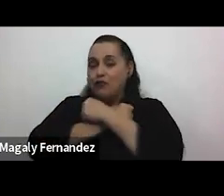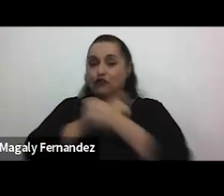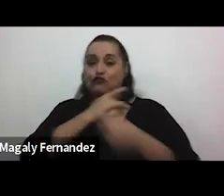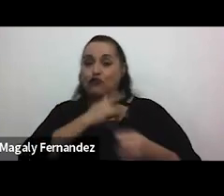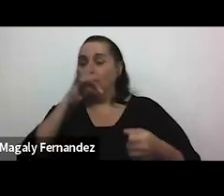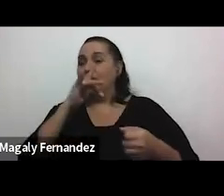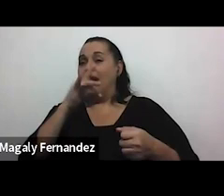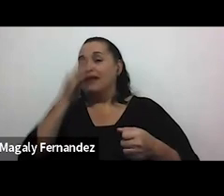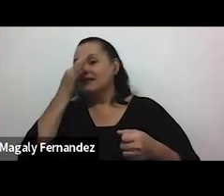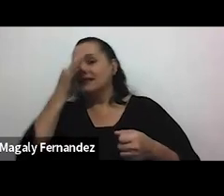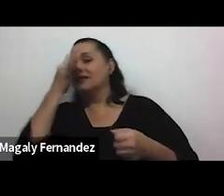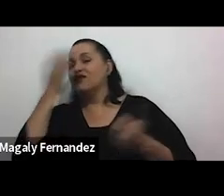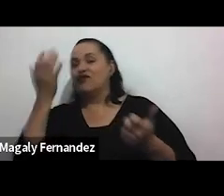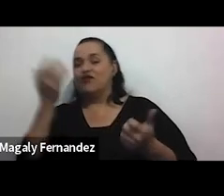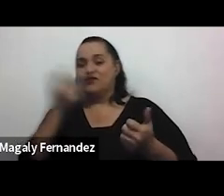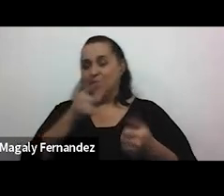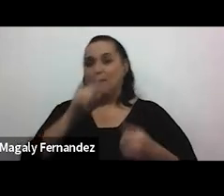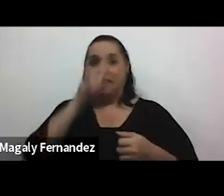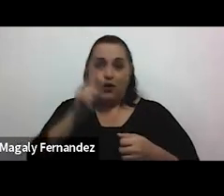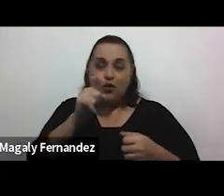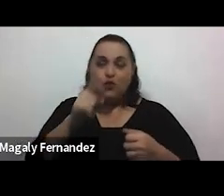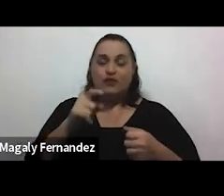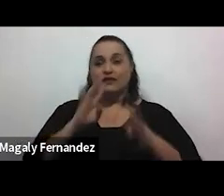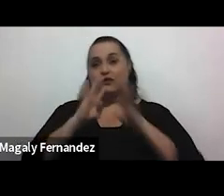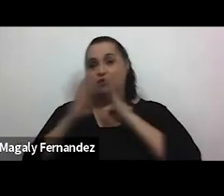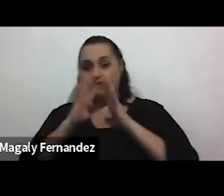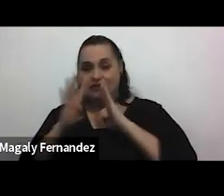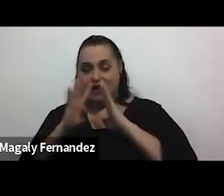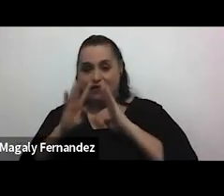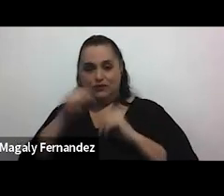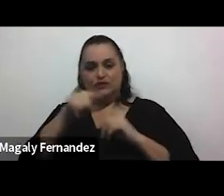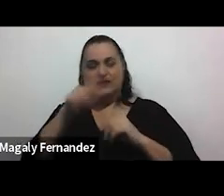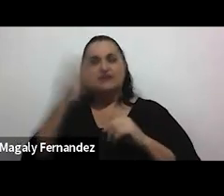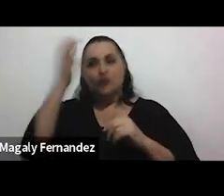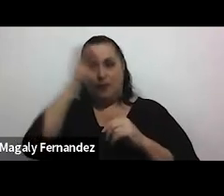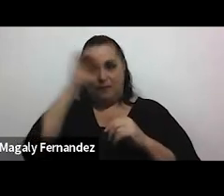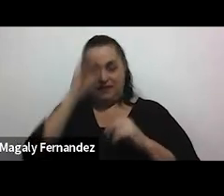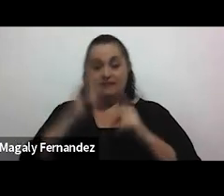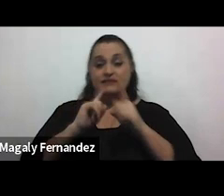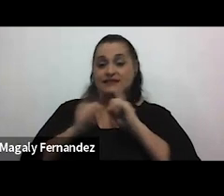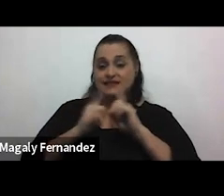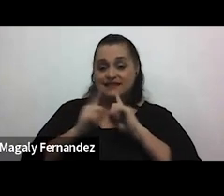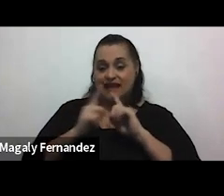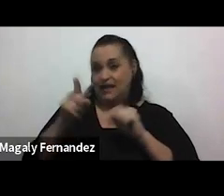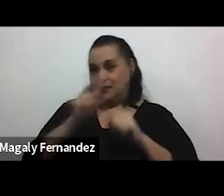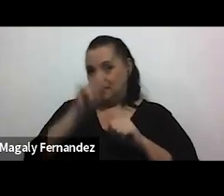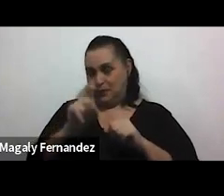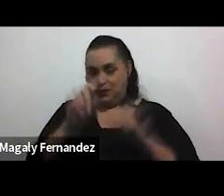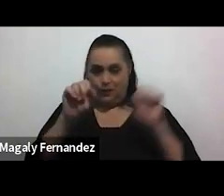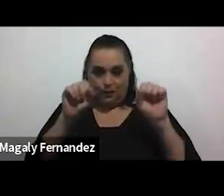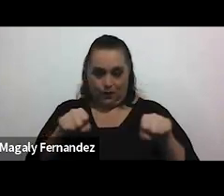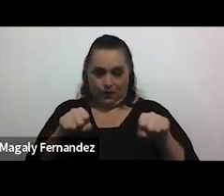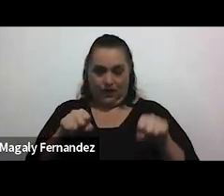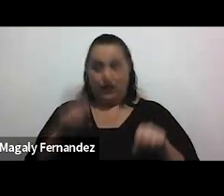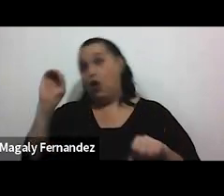surge a partir de esto y de lo que hemos venido conversando recuerden que está el chat si quisieran hacer una pregunta o si